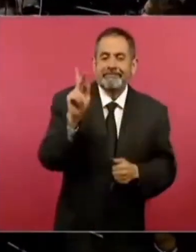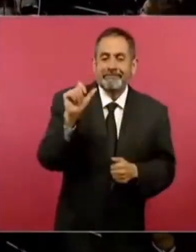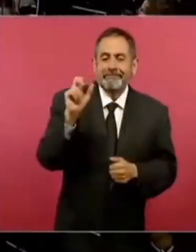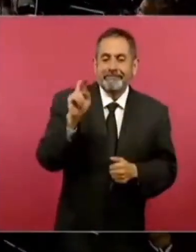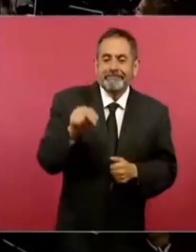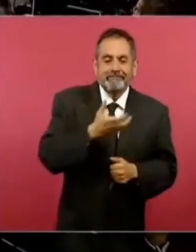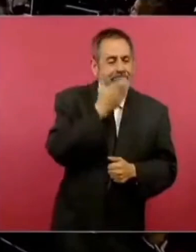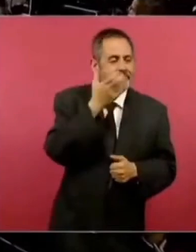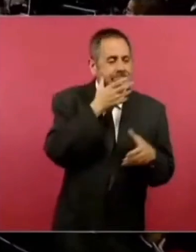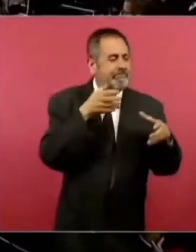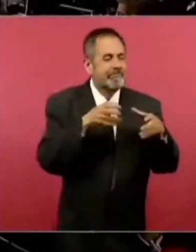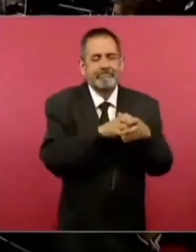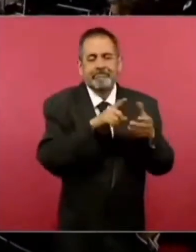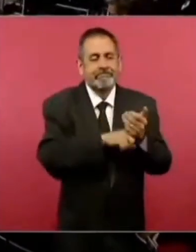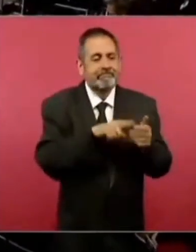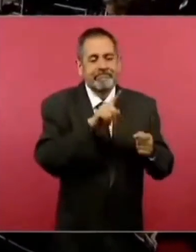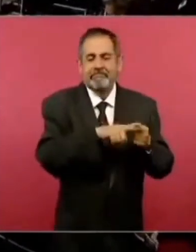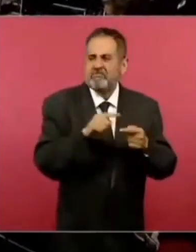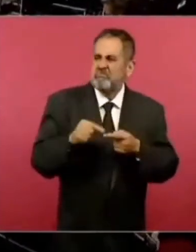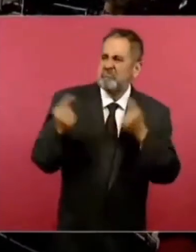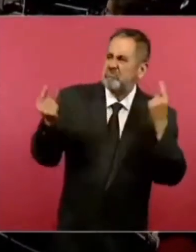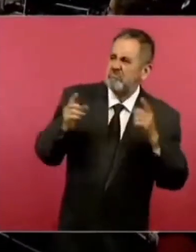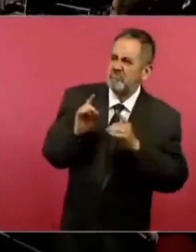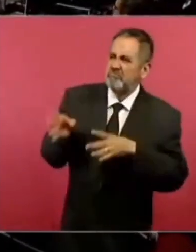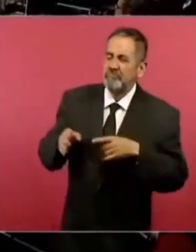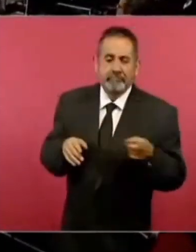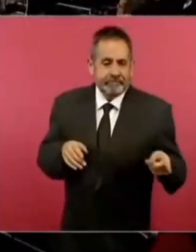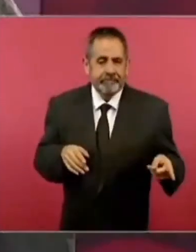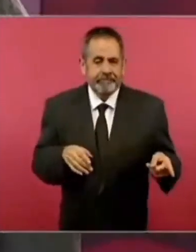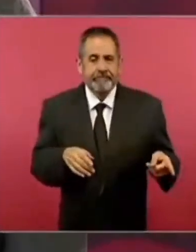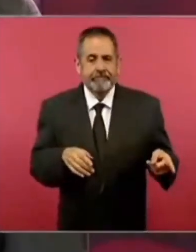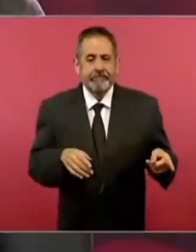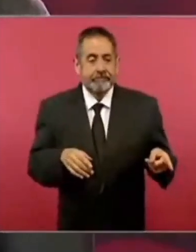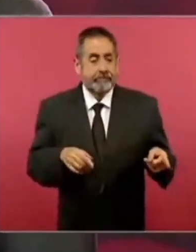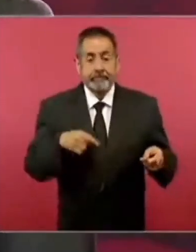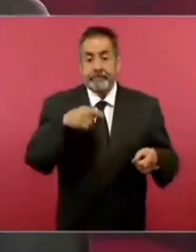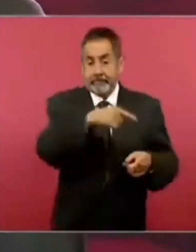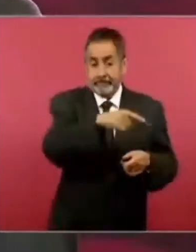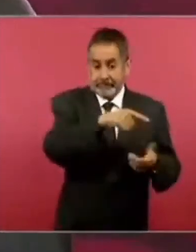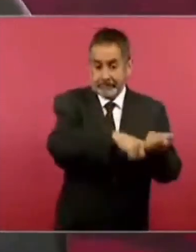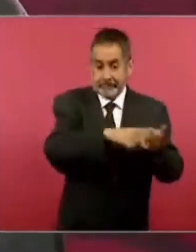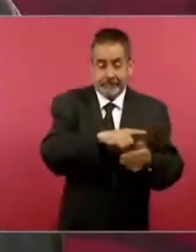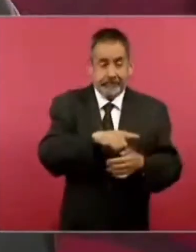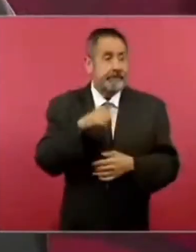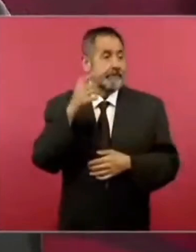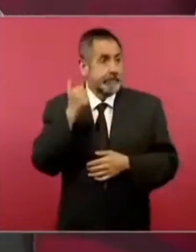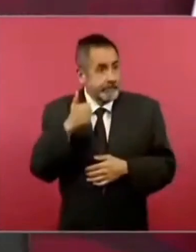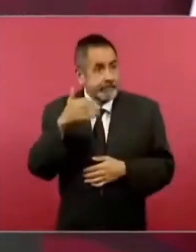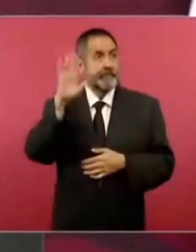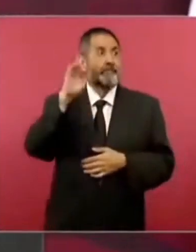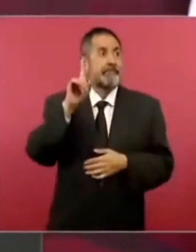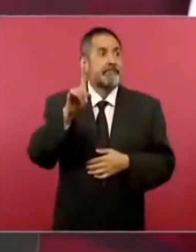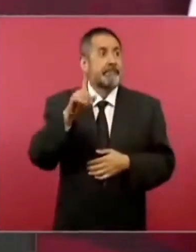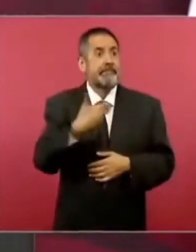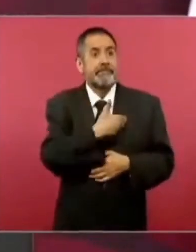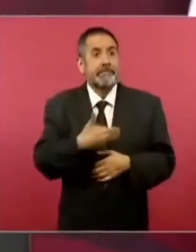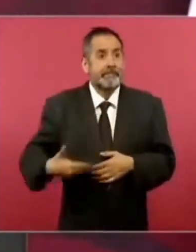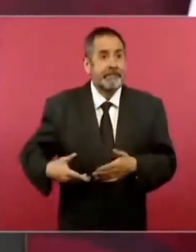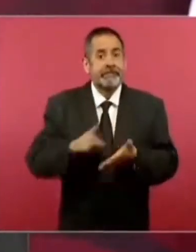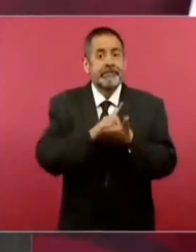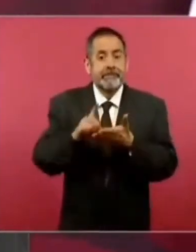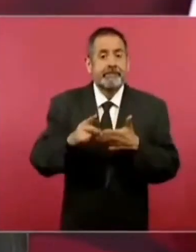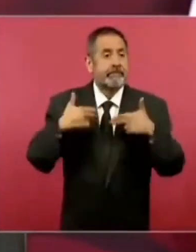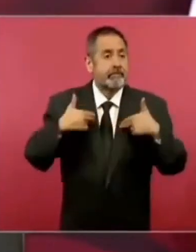conservador reaccionario su recomendación porque era presidente de derechos humanos